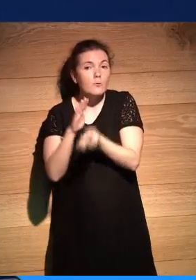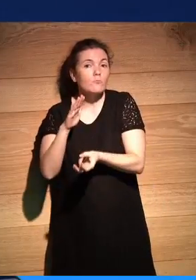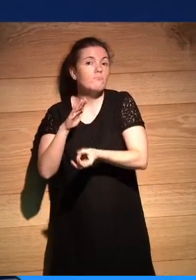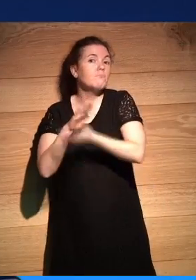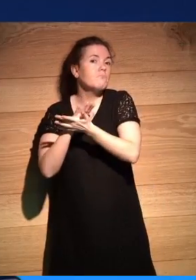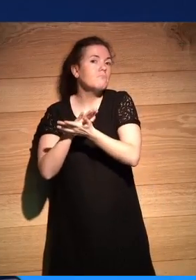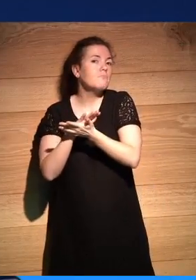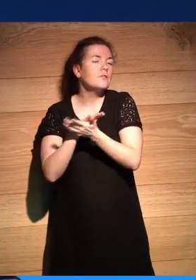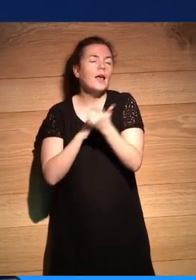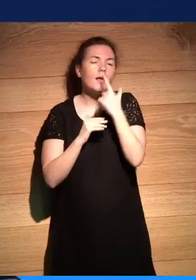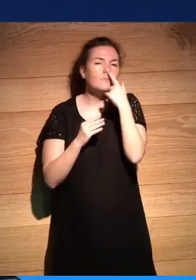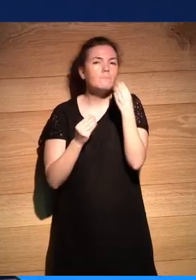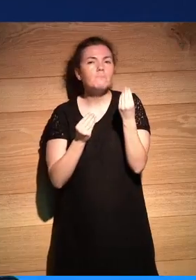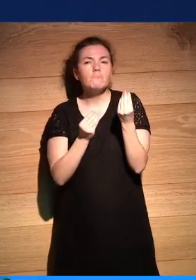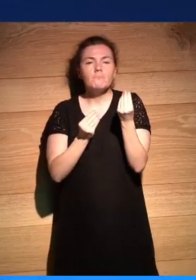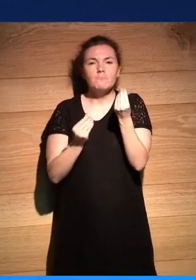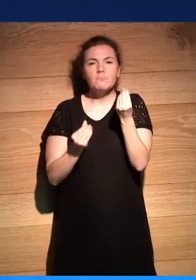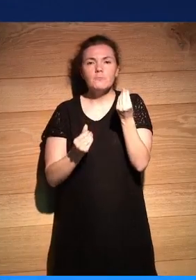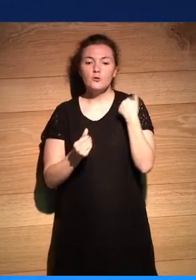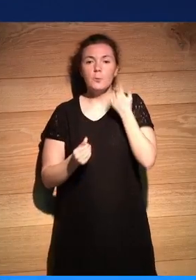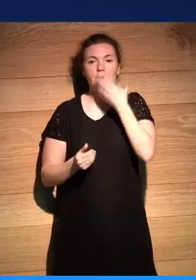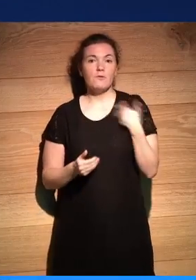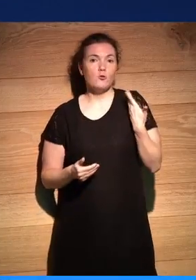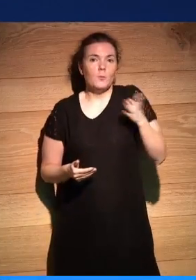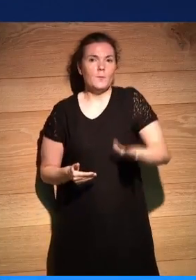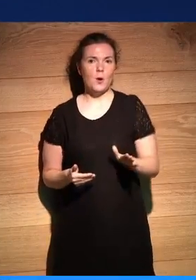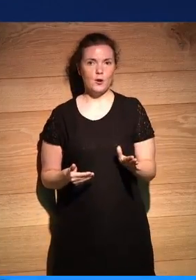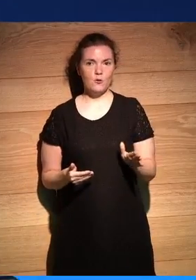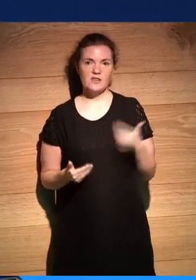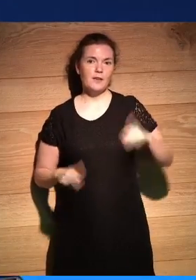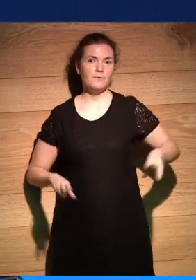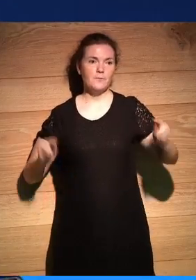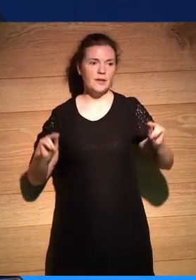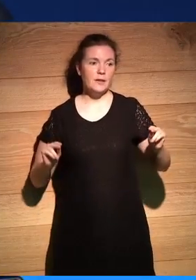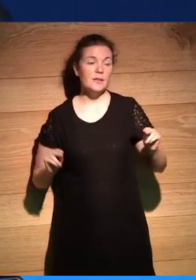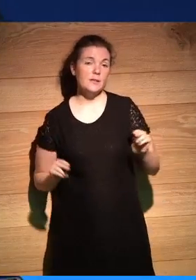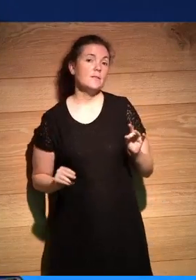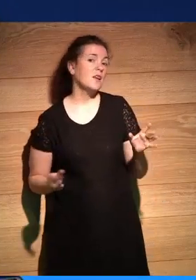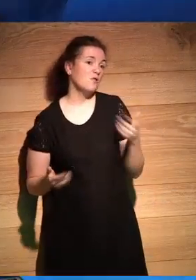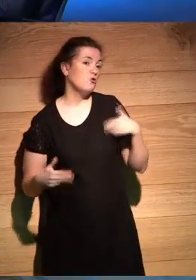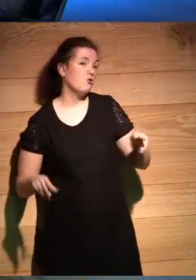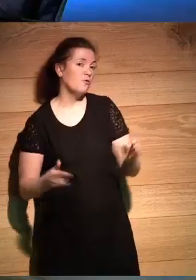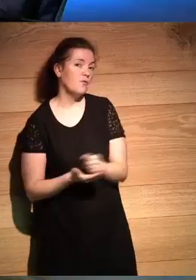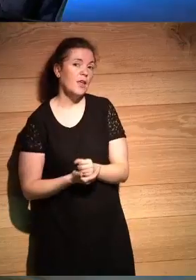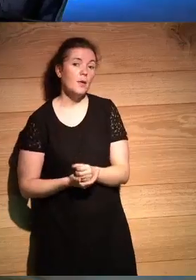alguien que intuye y dice bueno ya está me prefiero morirme que me pise un auto ¿no? se acabó todo porque yo voy a ser de aquí en más este